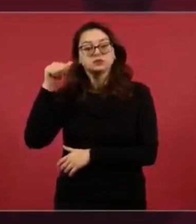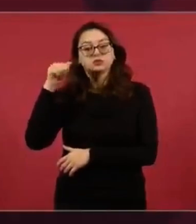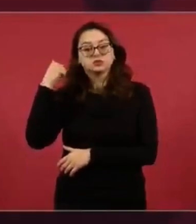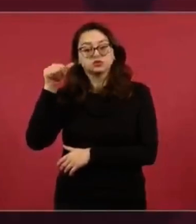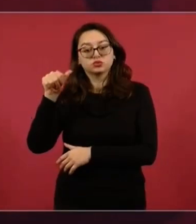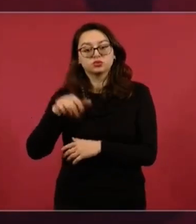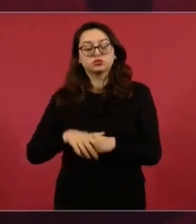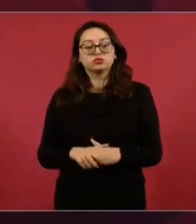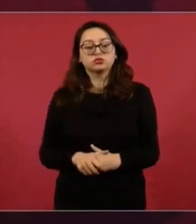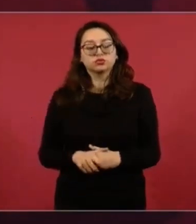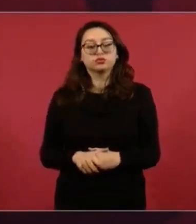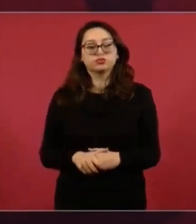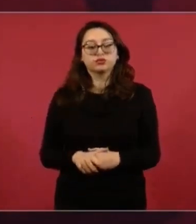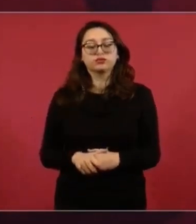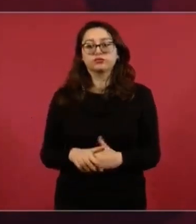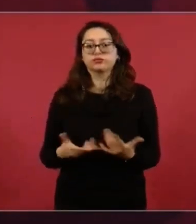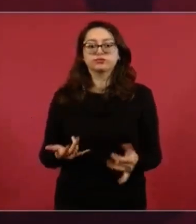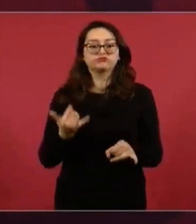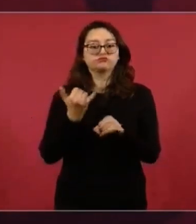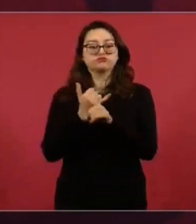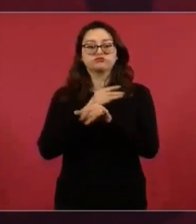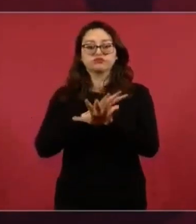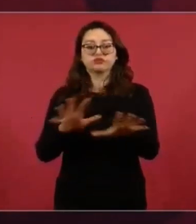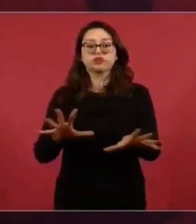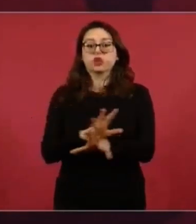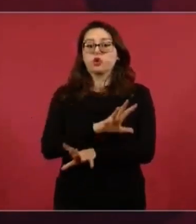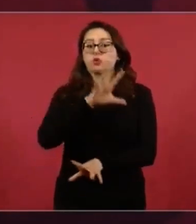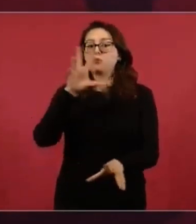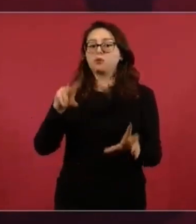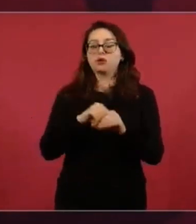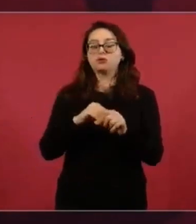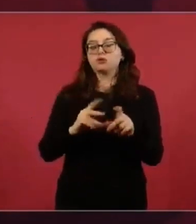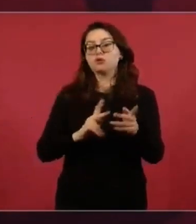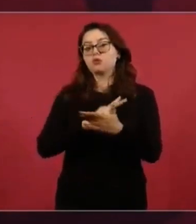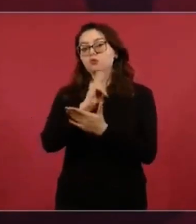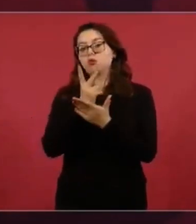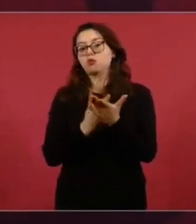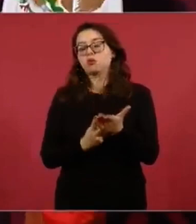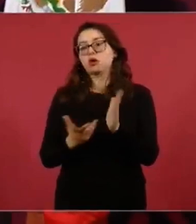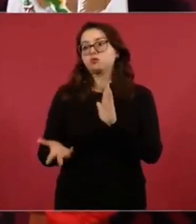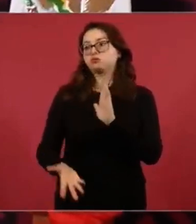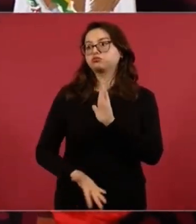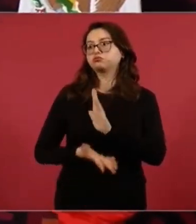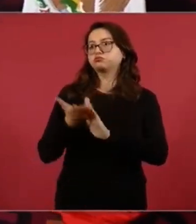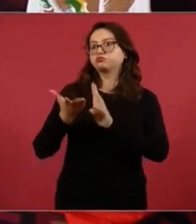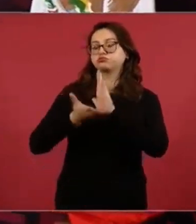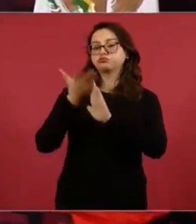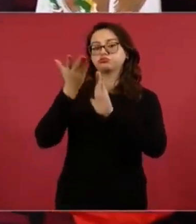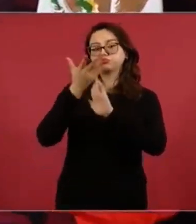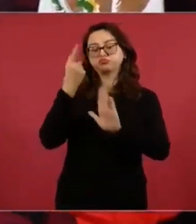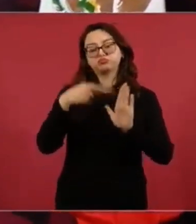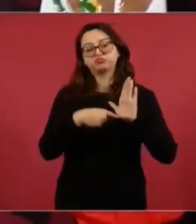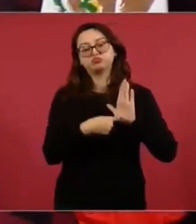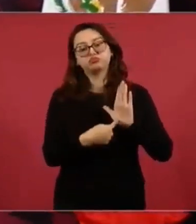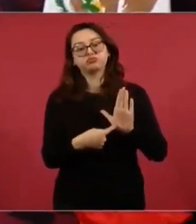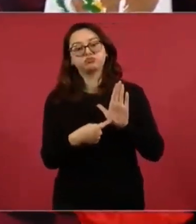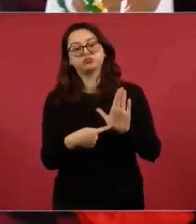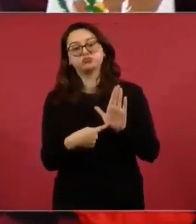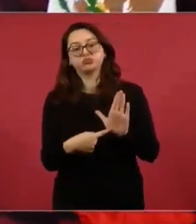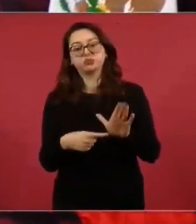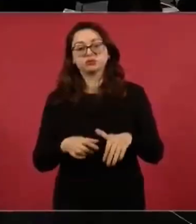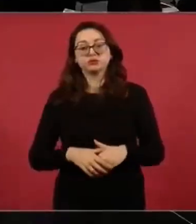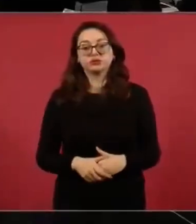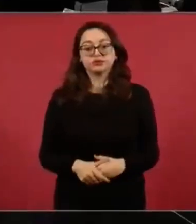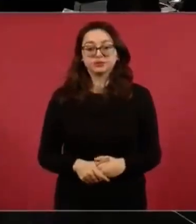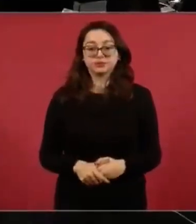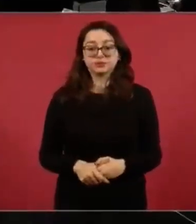Vamos a informar de todo el programa de reconstrucción que estamos llevando a cabo. ¿Nos van a